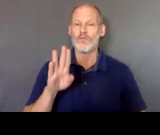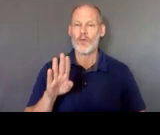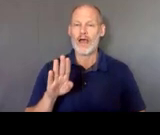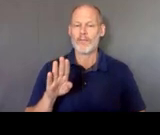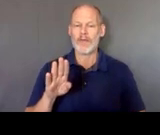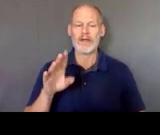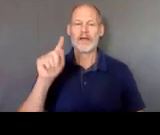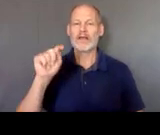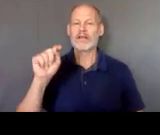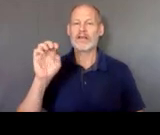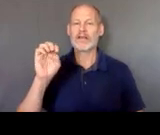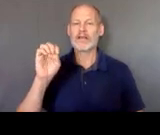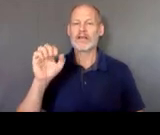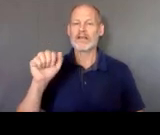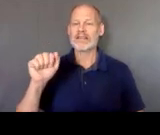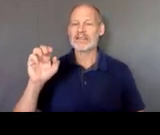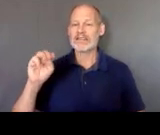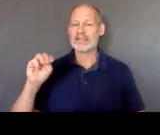teamchild